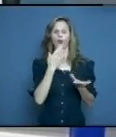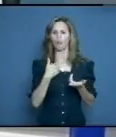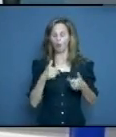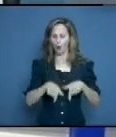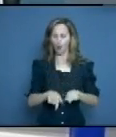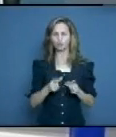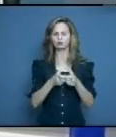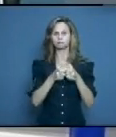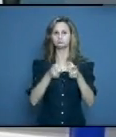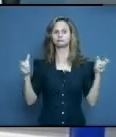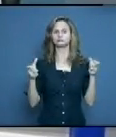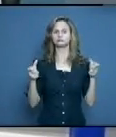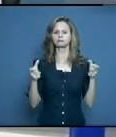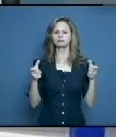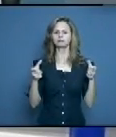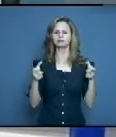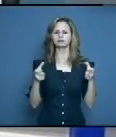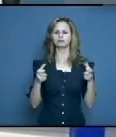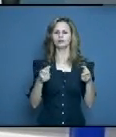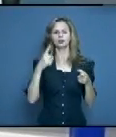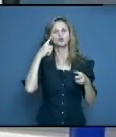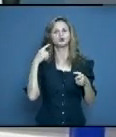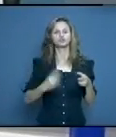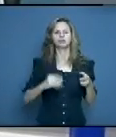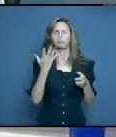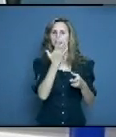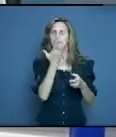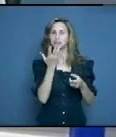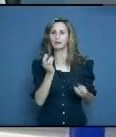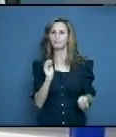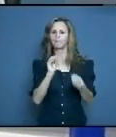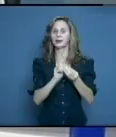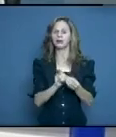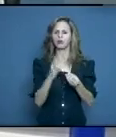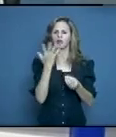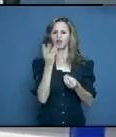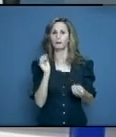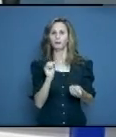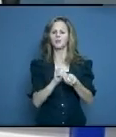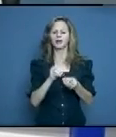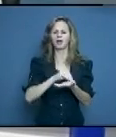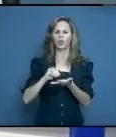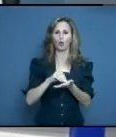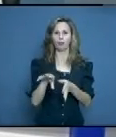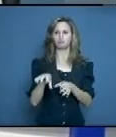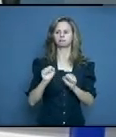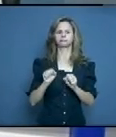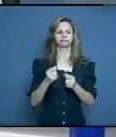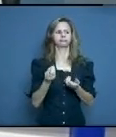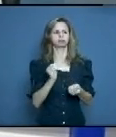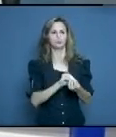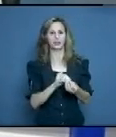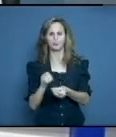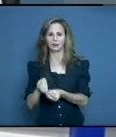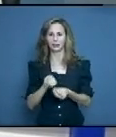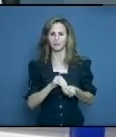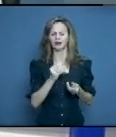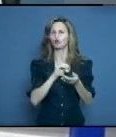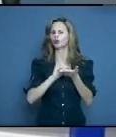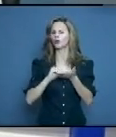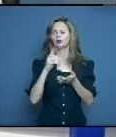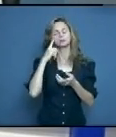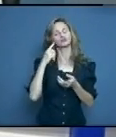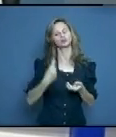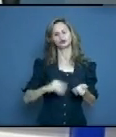con fuente de infección indeterminada que no habíamos tenido antes. Hoy tuvimos unos cuantos casos, sobre todo en el